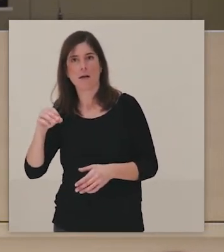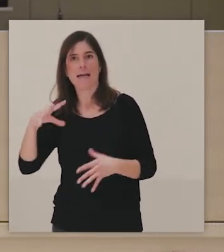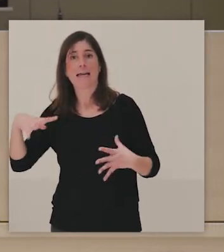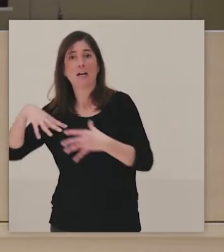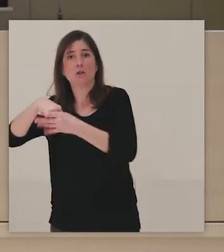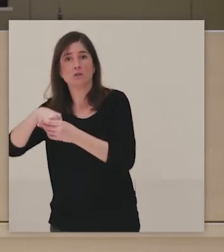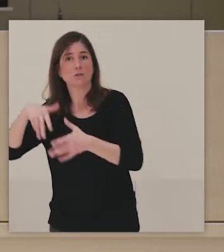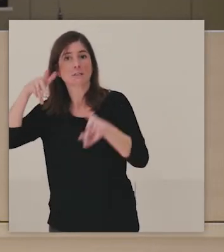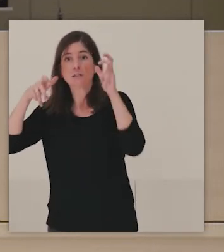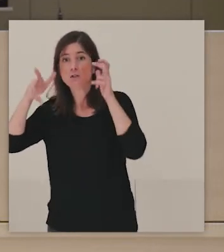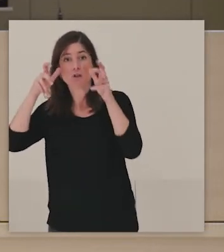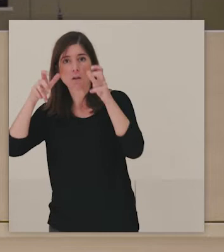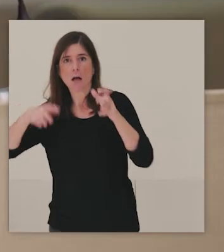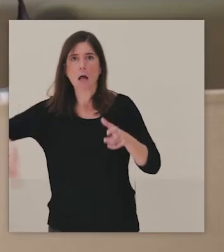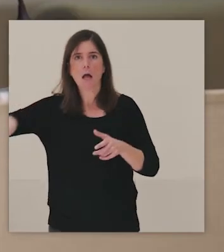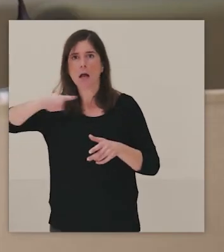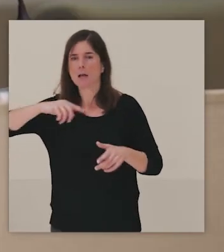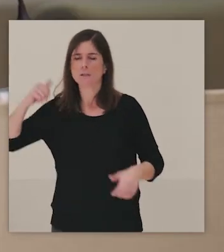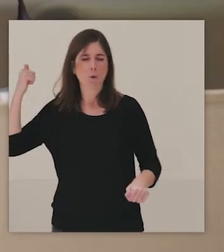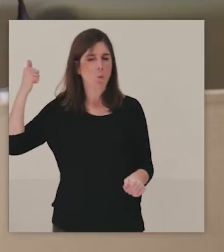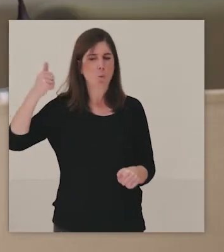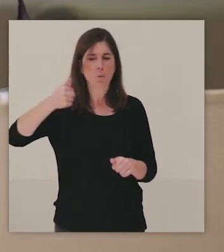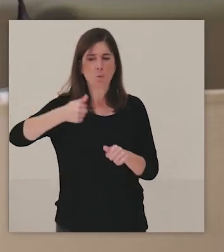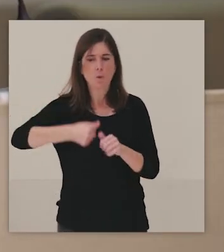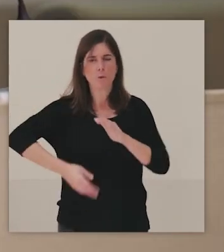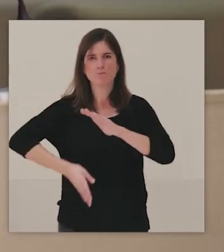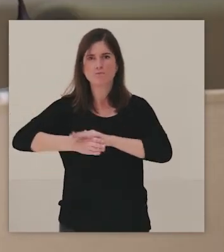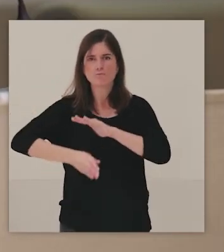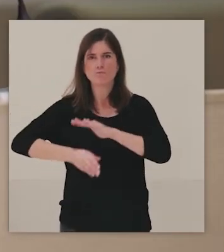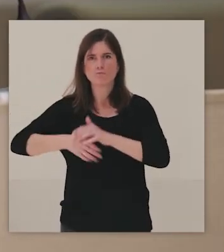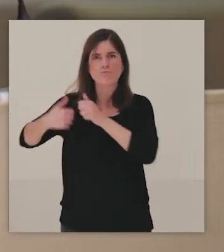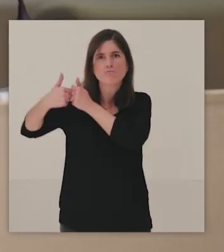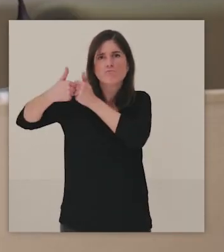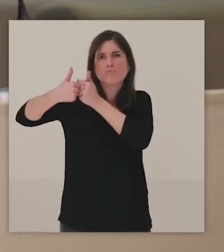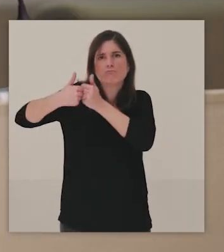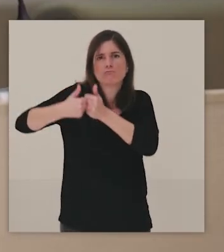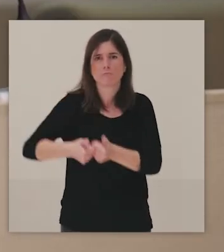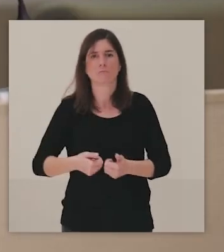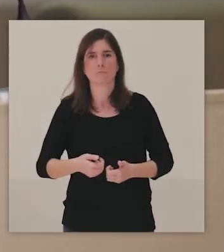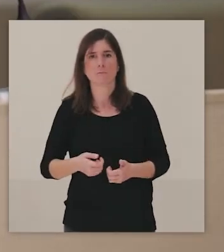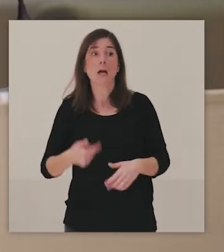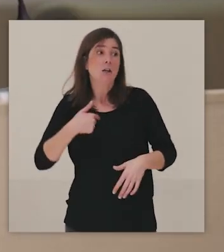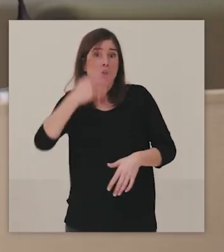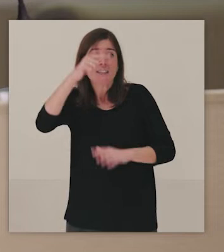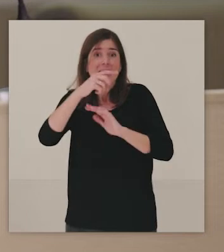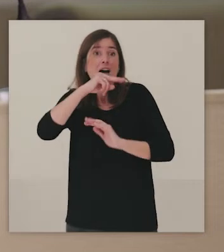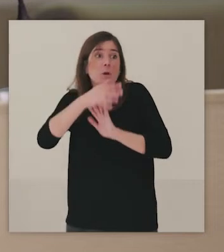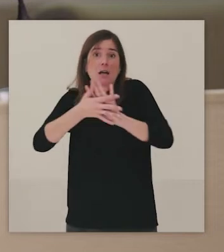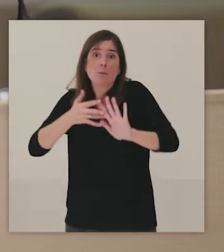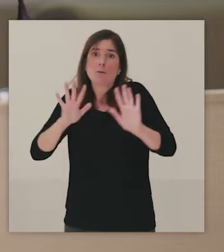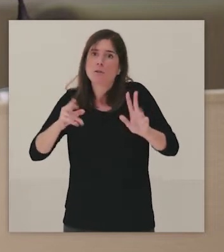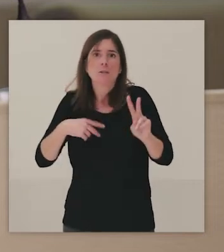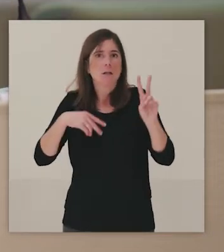nosotros a ellos. Ahí sí que ha sido un acompañamiento mutuo. Bueno, sé que voy rápido, pero